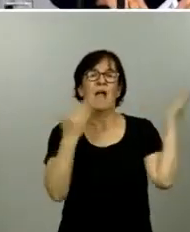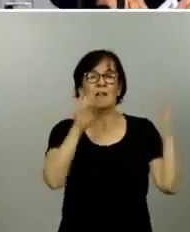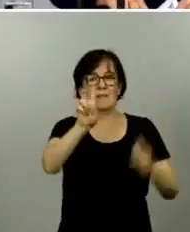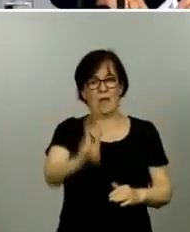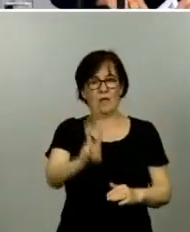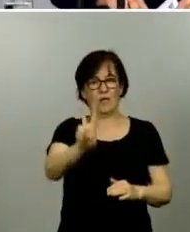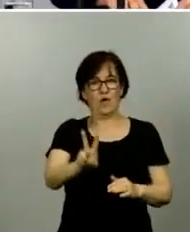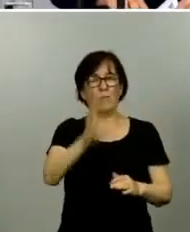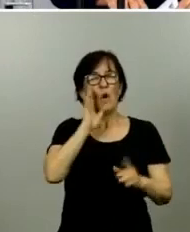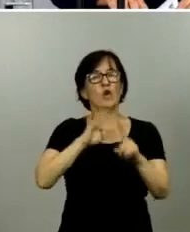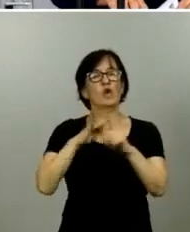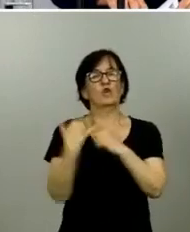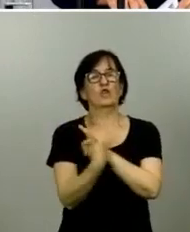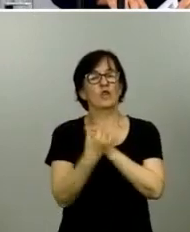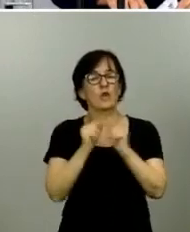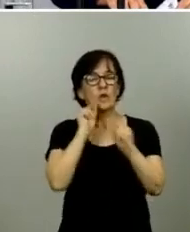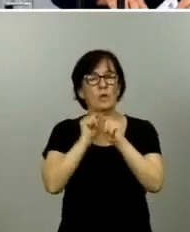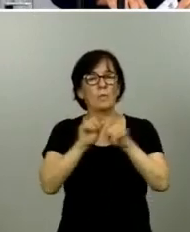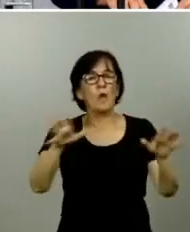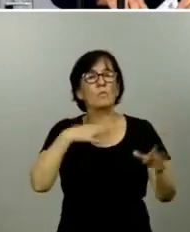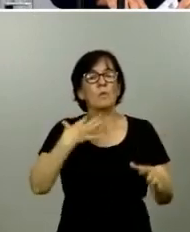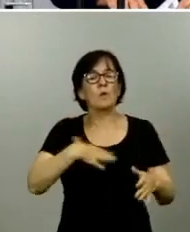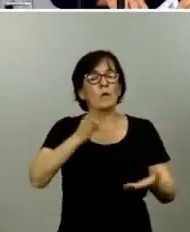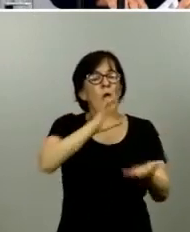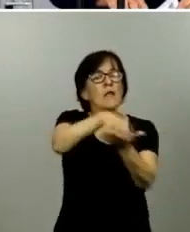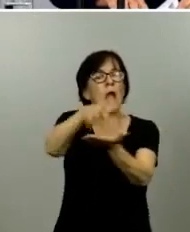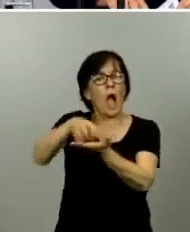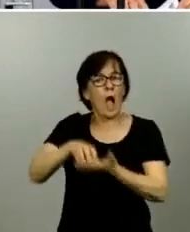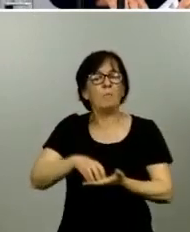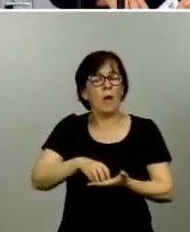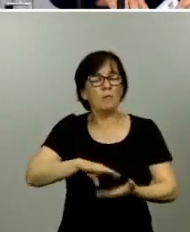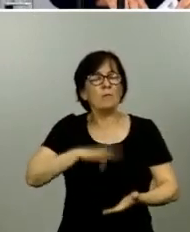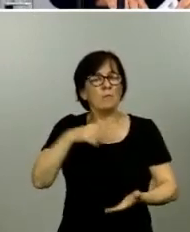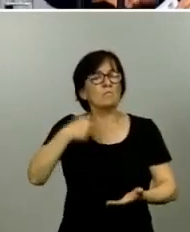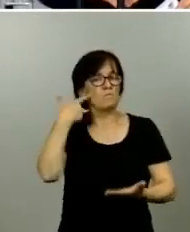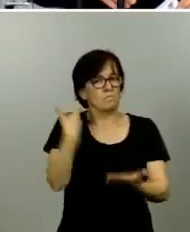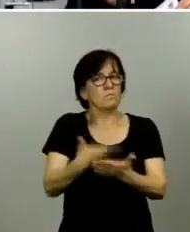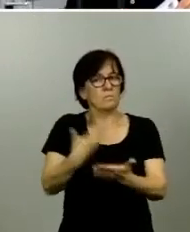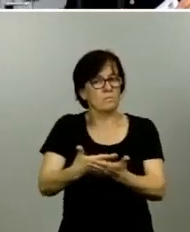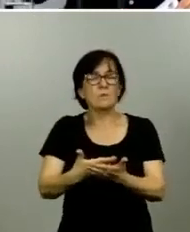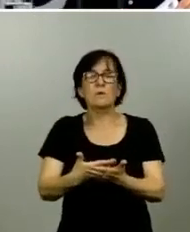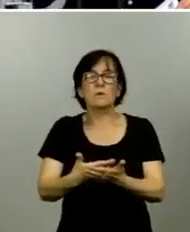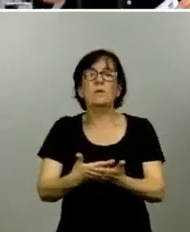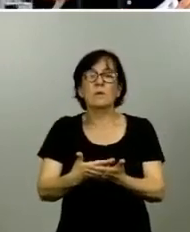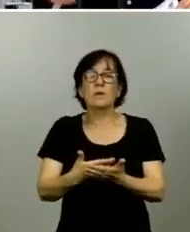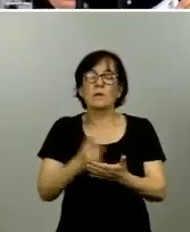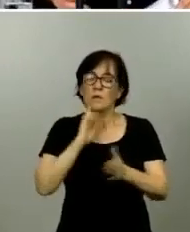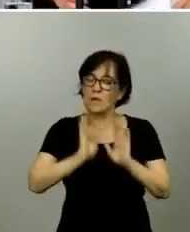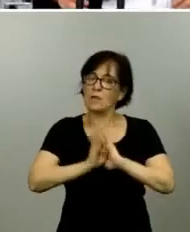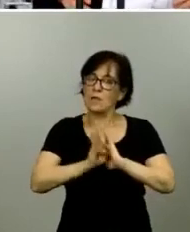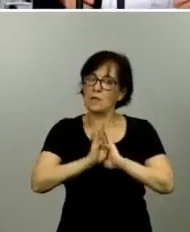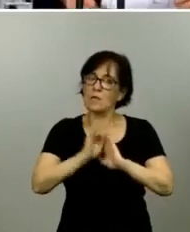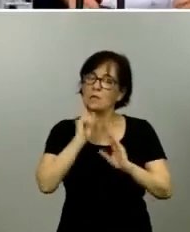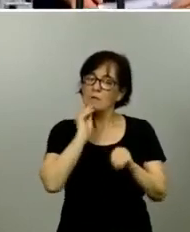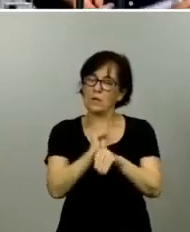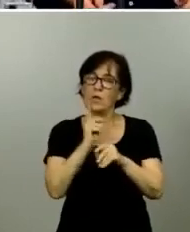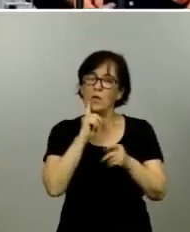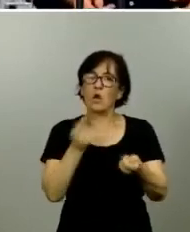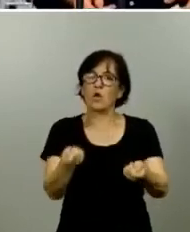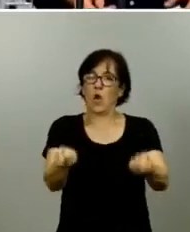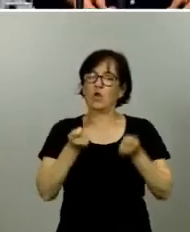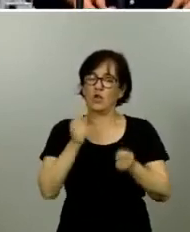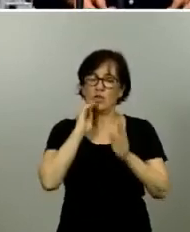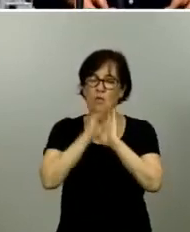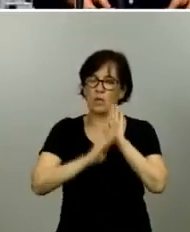situación epidemiológica y por las capacidades que ha demostrado. Obviamente, se siguen teniendo que mantener las medidas de control, las medidas de